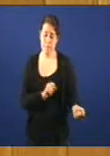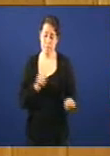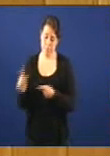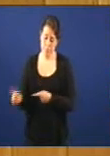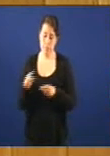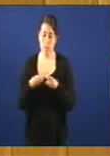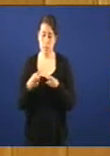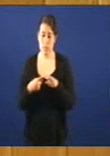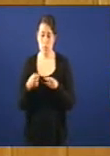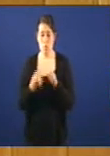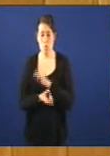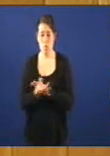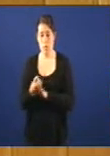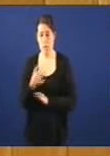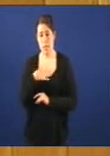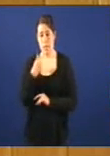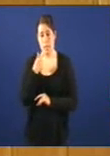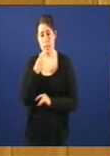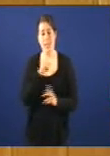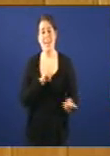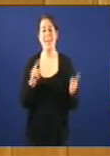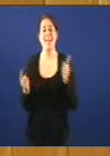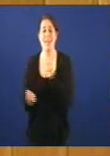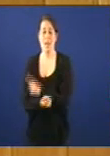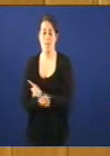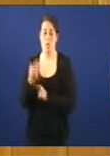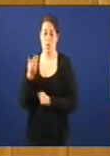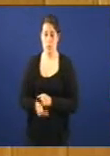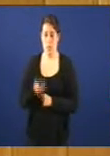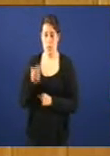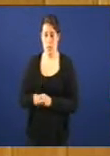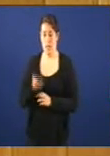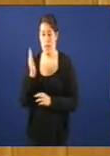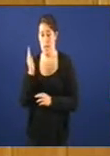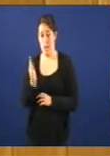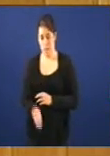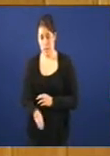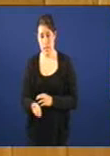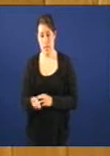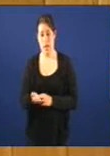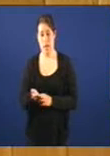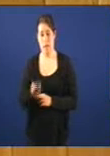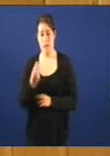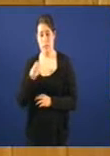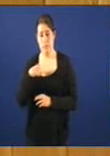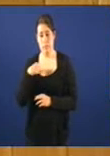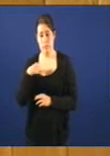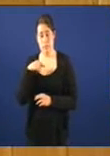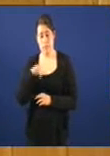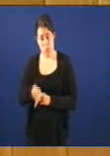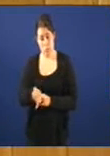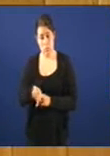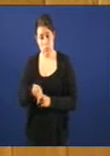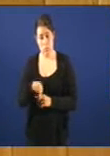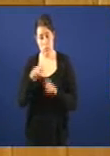productiva se considera como unha modificación fundamental que afecta a la invariabilidad e non hai margen de interpretación